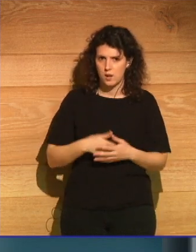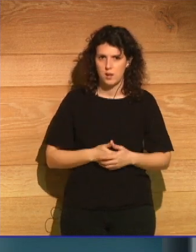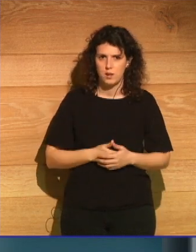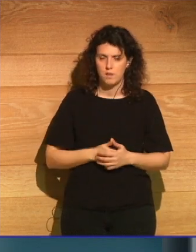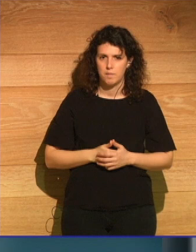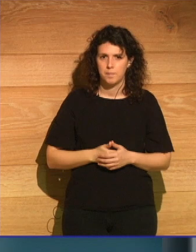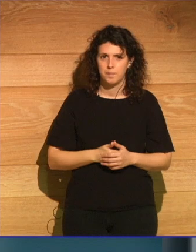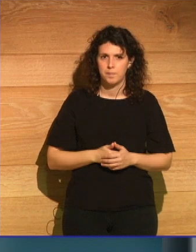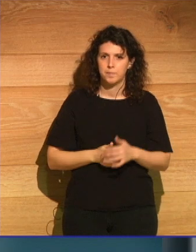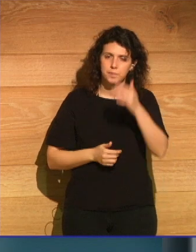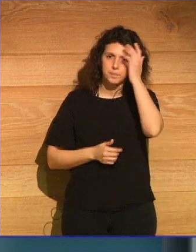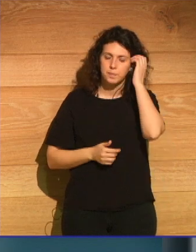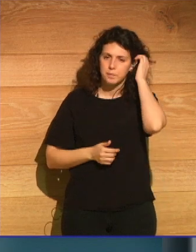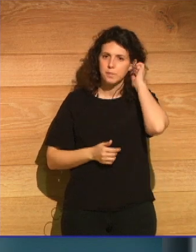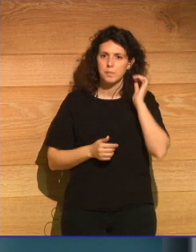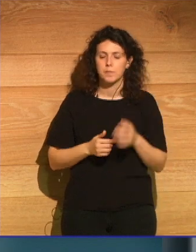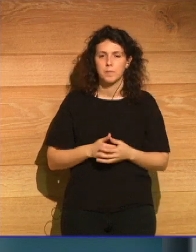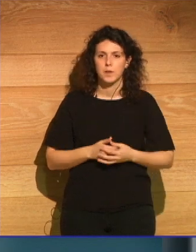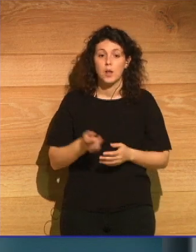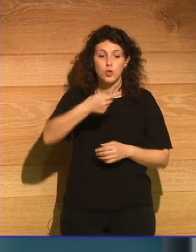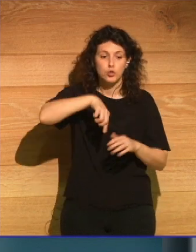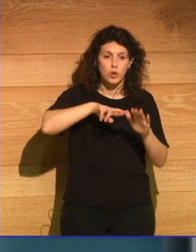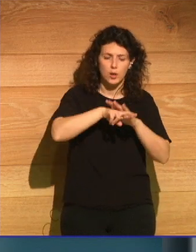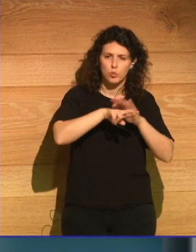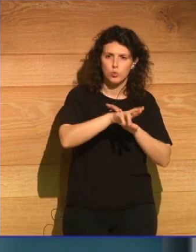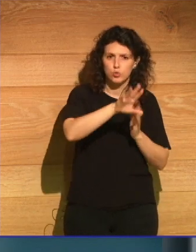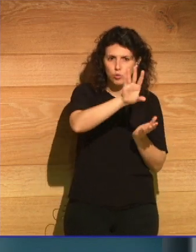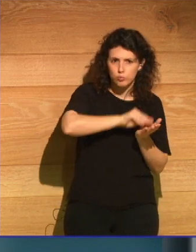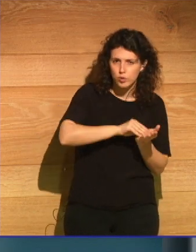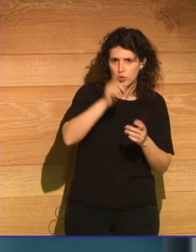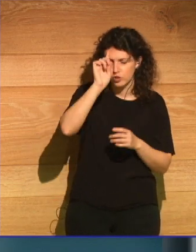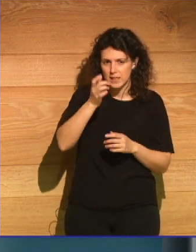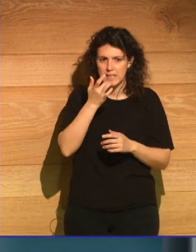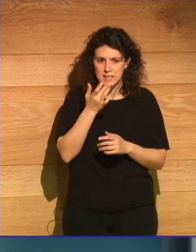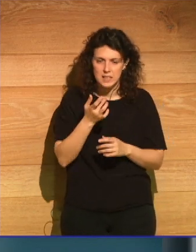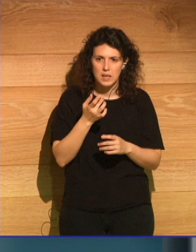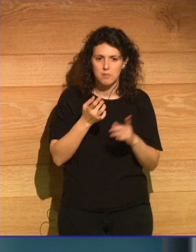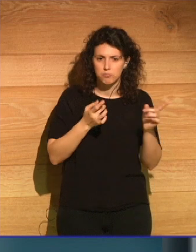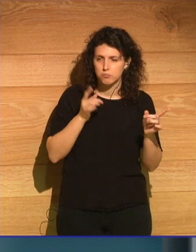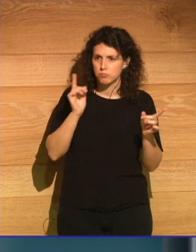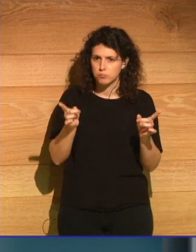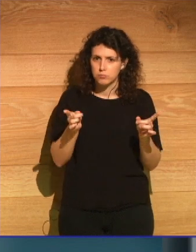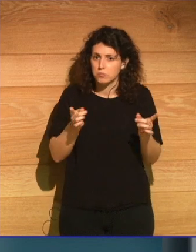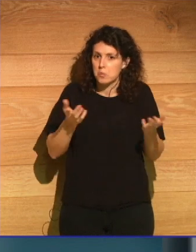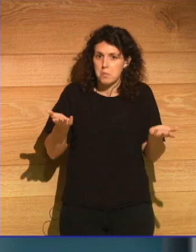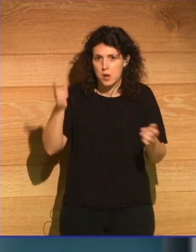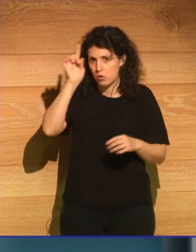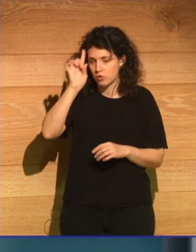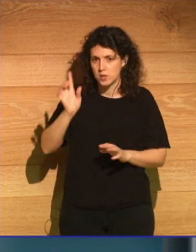La manera en la que nosotros extraemos recursos, no sé si se refiere a la una o a la otra, pero desde luego es una idea